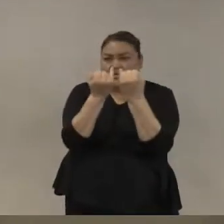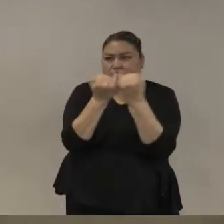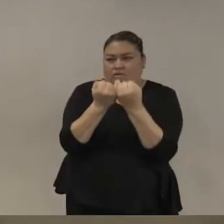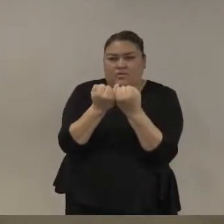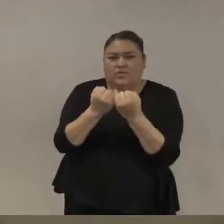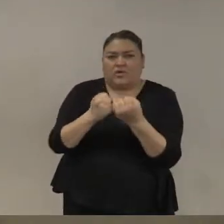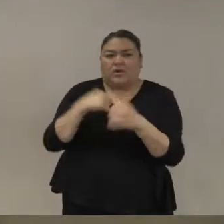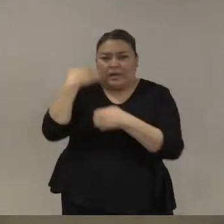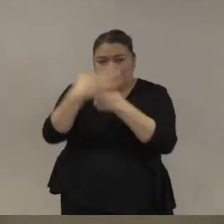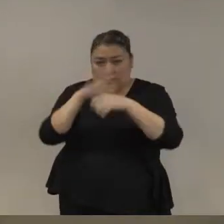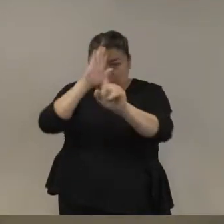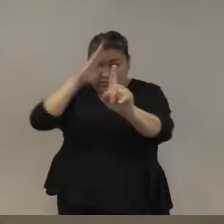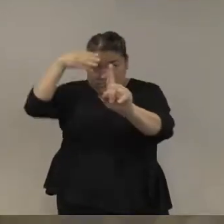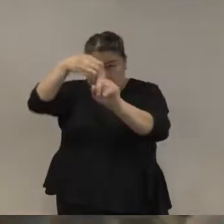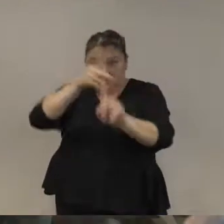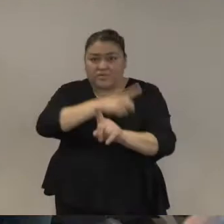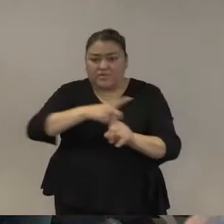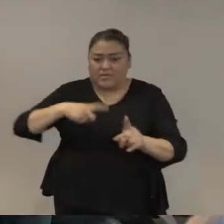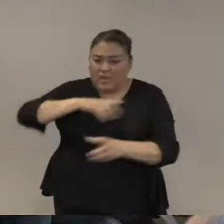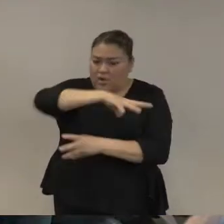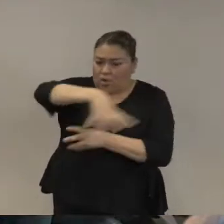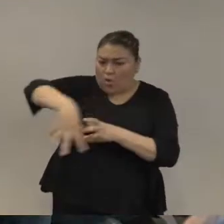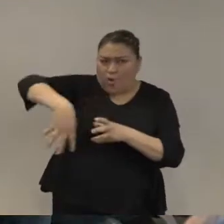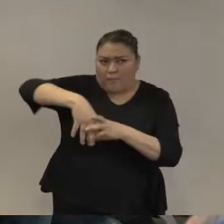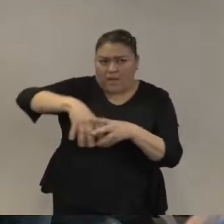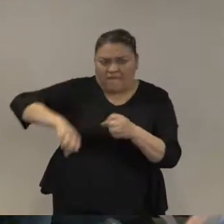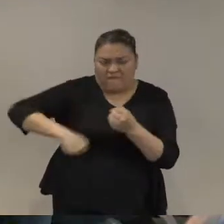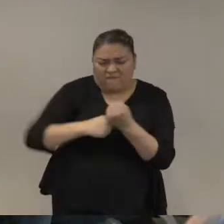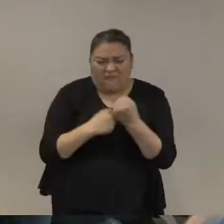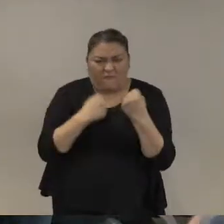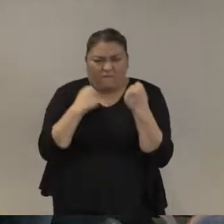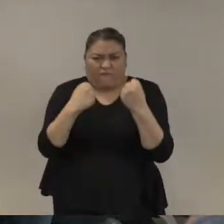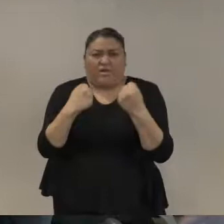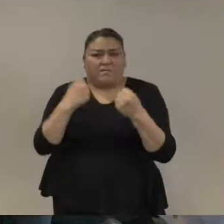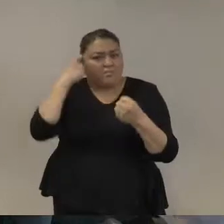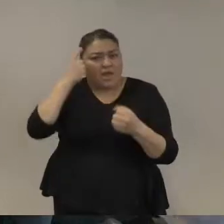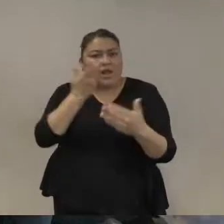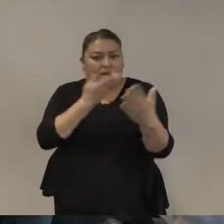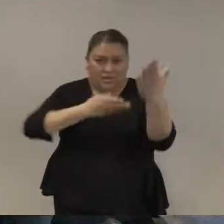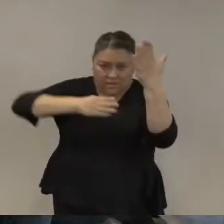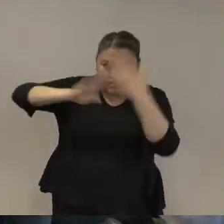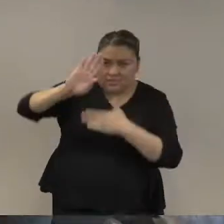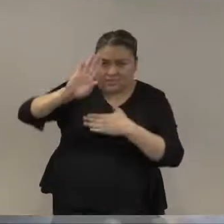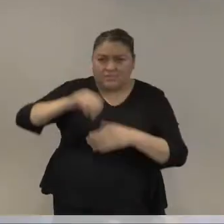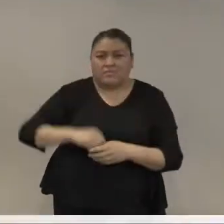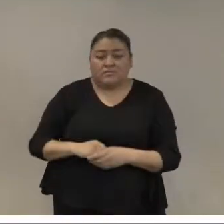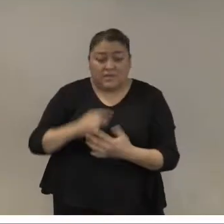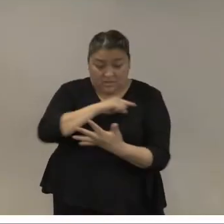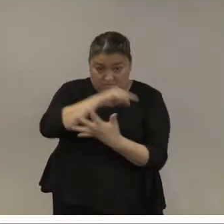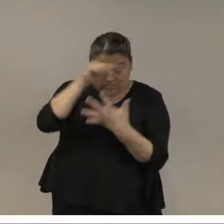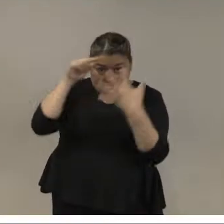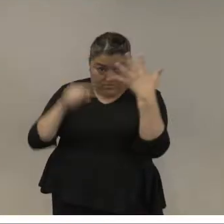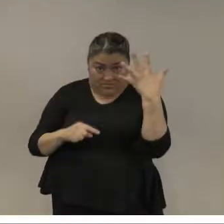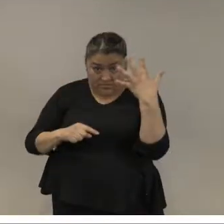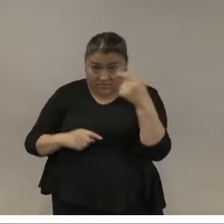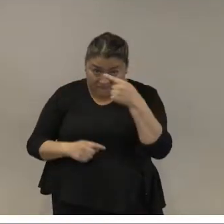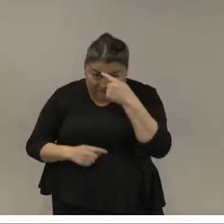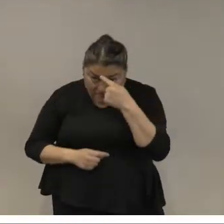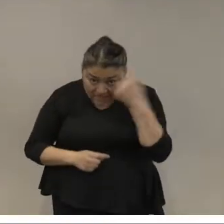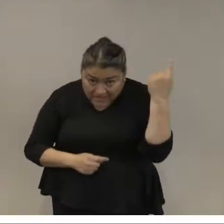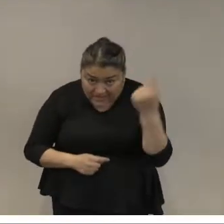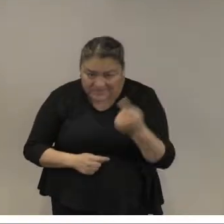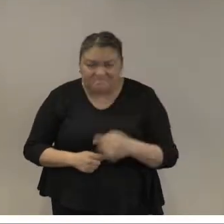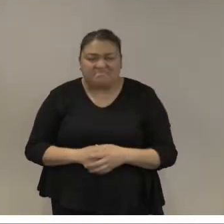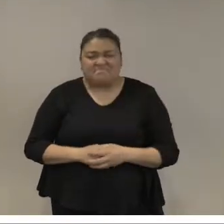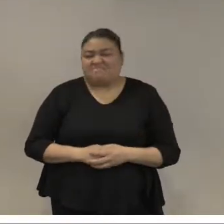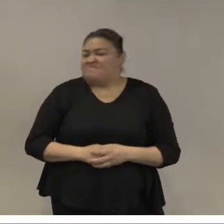plan para fortalecer todo para seguir adelante bueno construir todo eso no será fácil para nada como ven